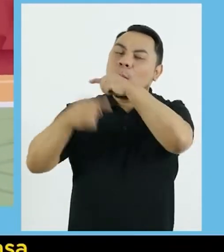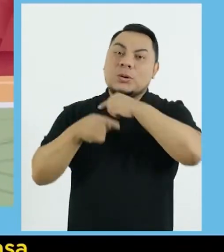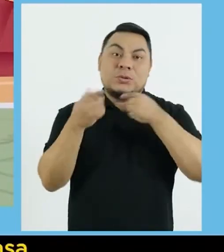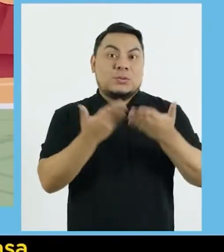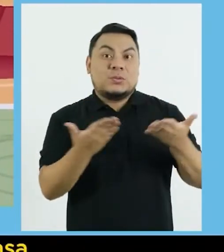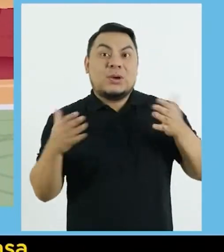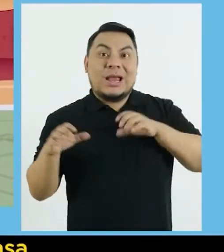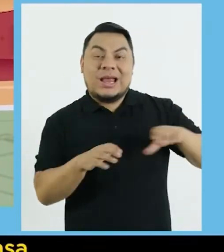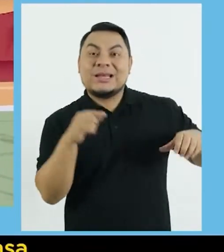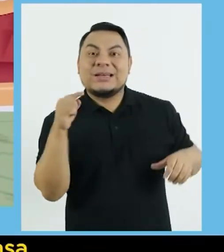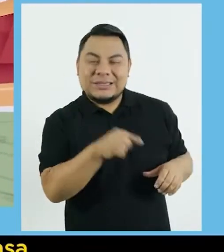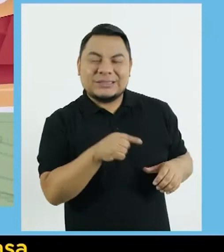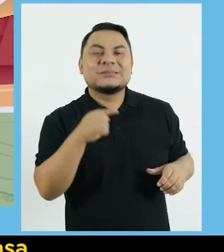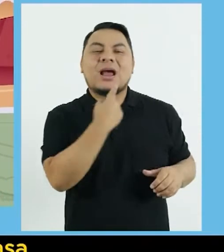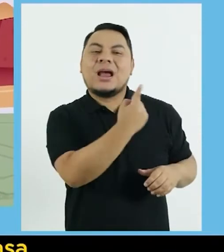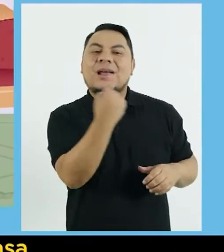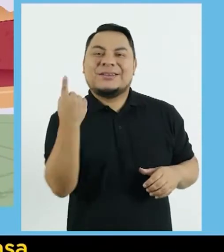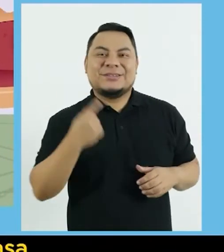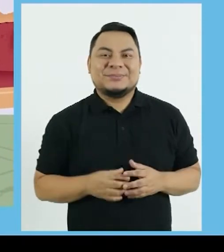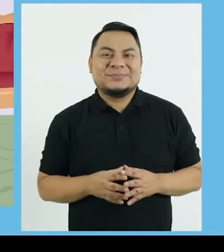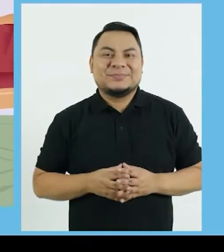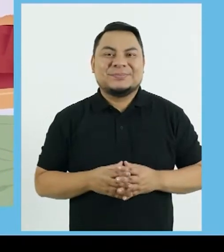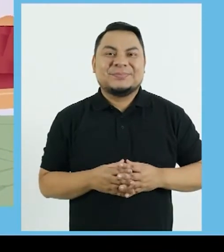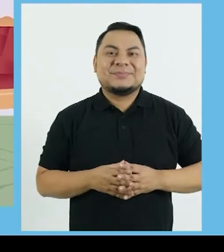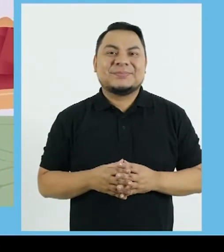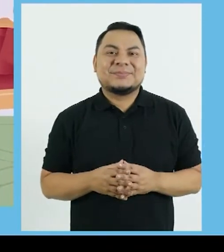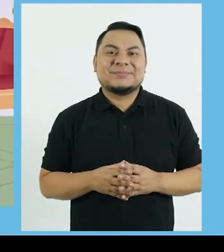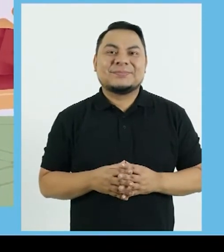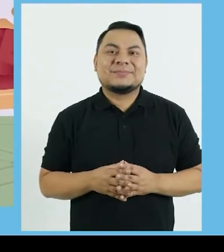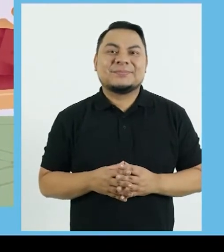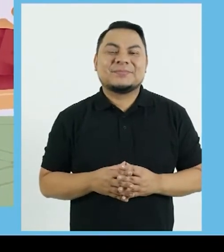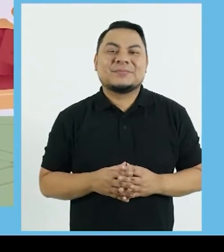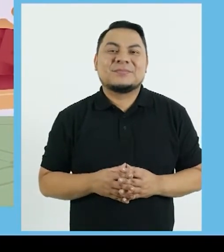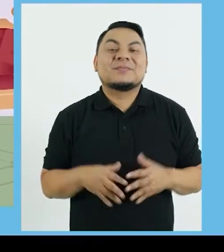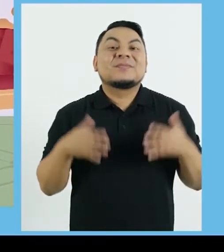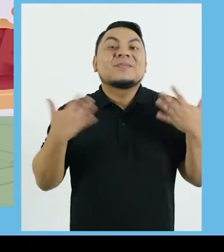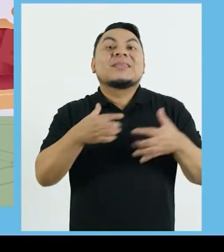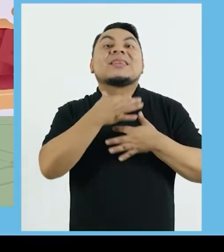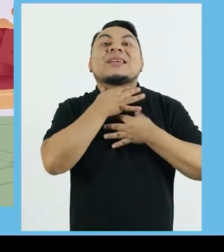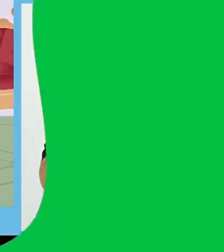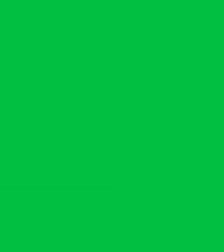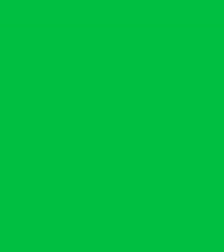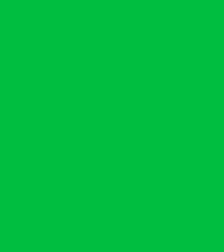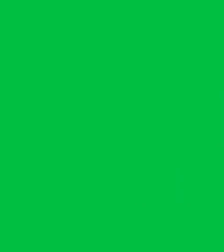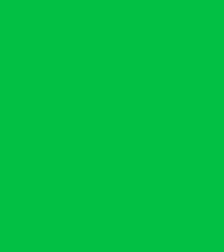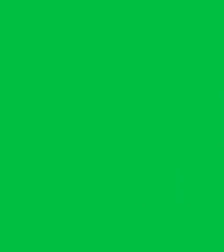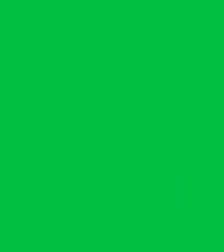le contó cómo era su familia en casa Y las cosas que hacía cada uno